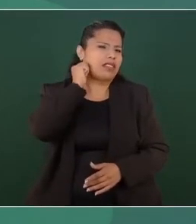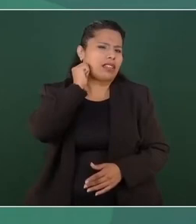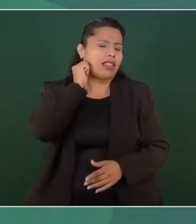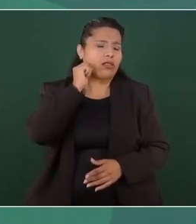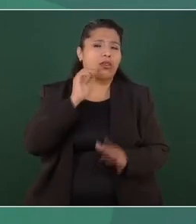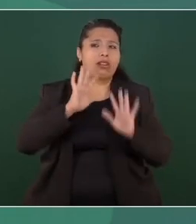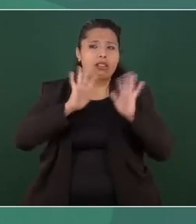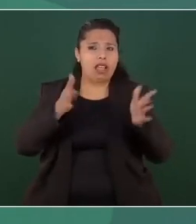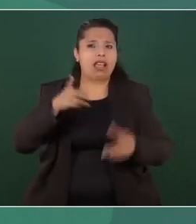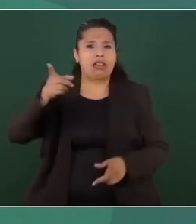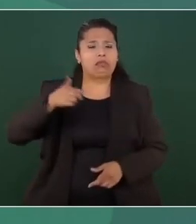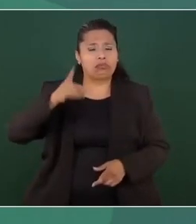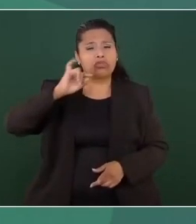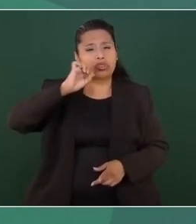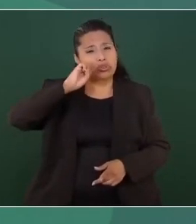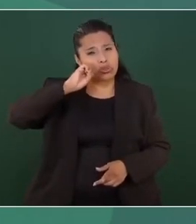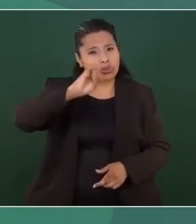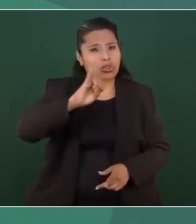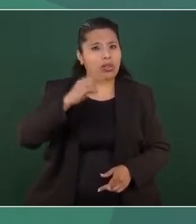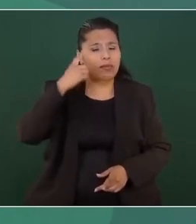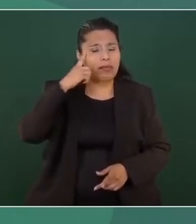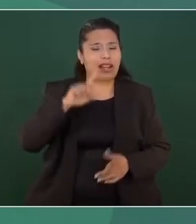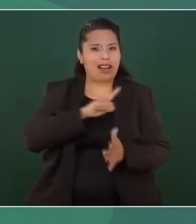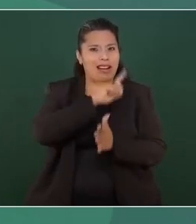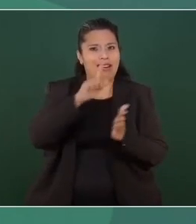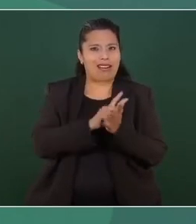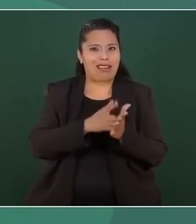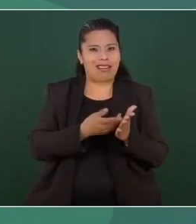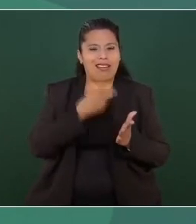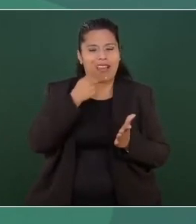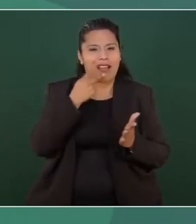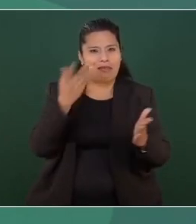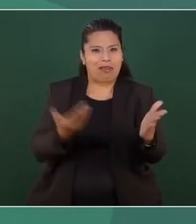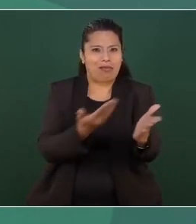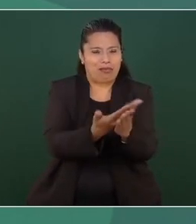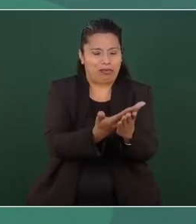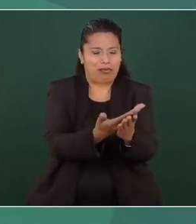ley, eso es lo más importante,